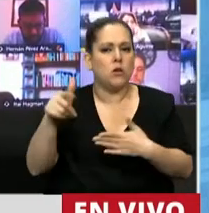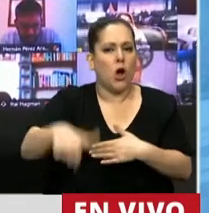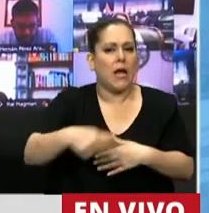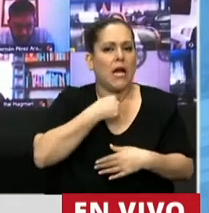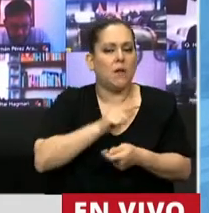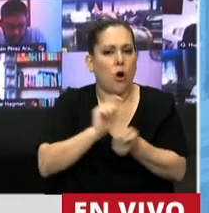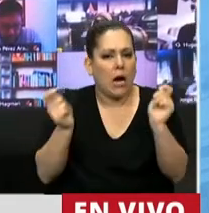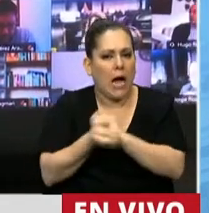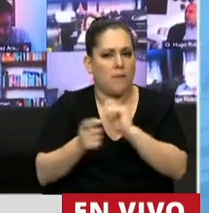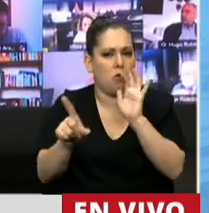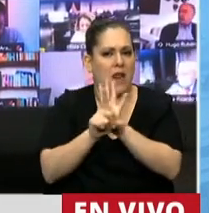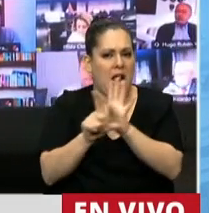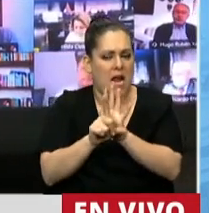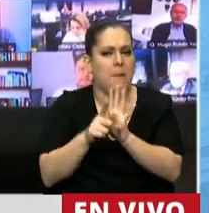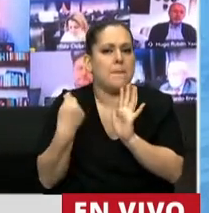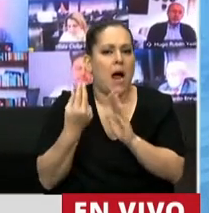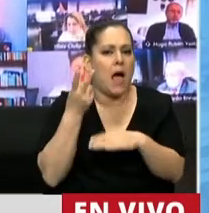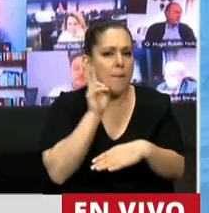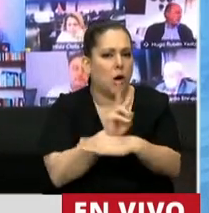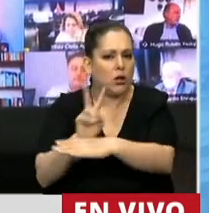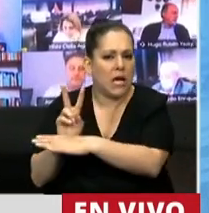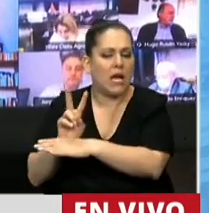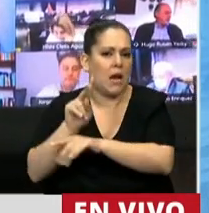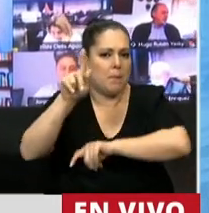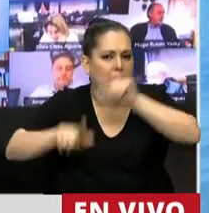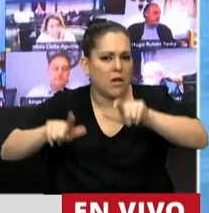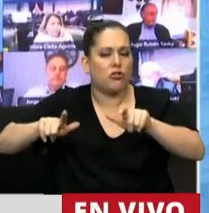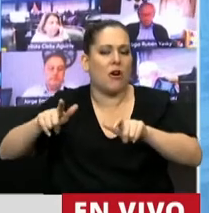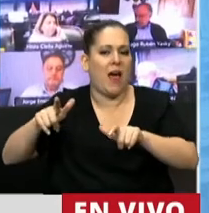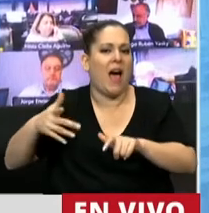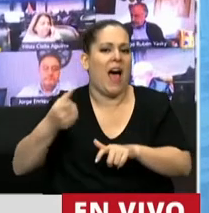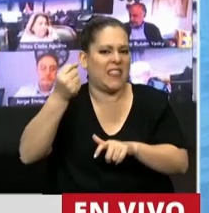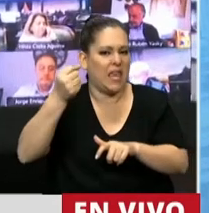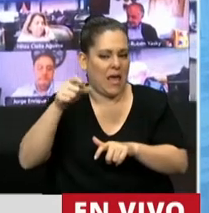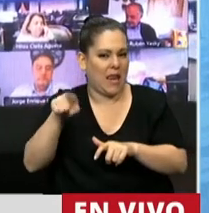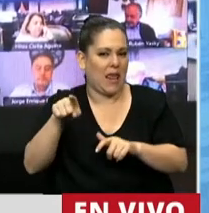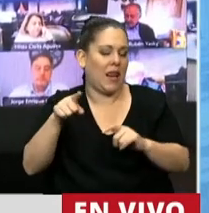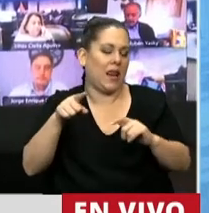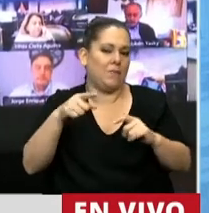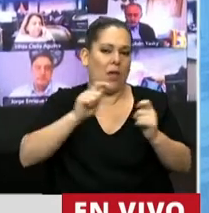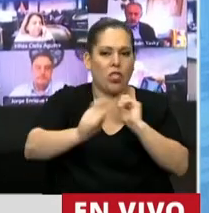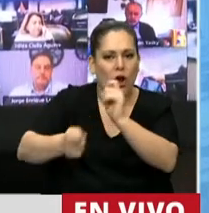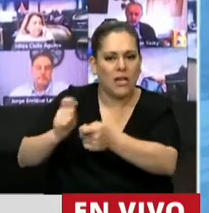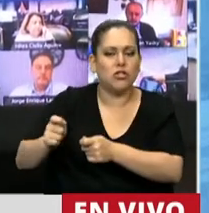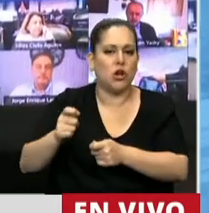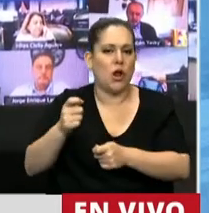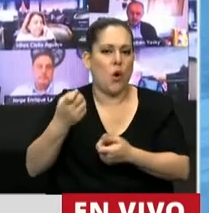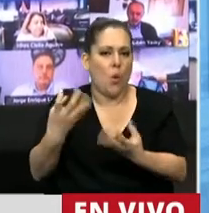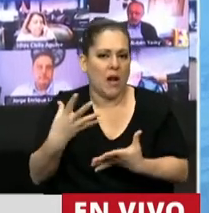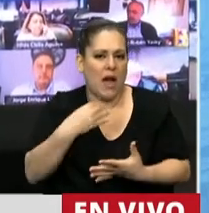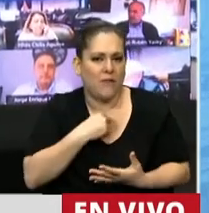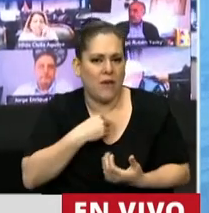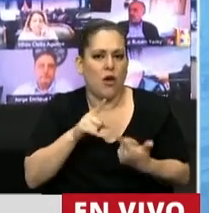la ley justamente es proteger a esos terceros adquirentes de bienes registrables que sean de buena fe, a título